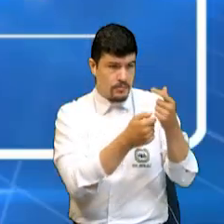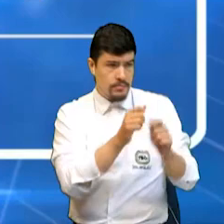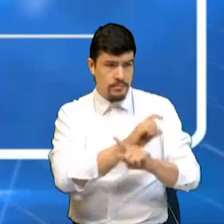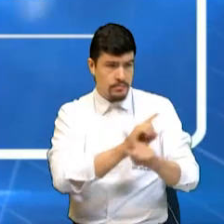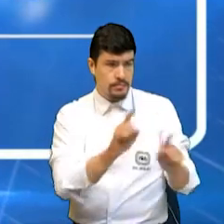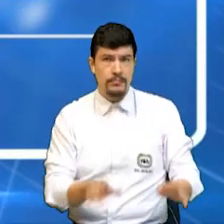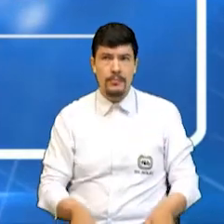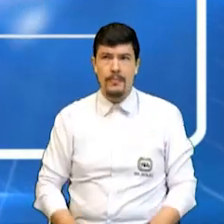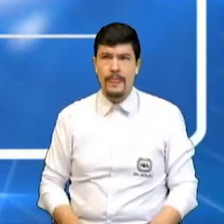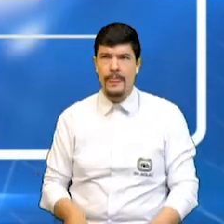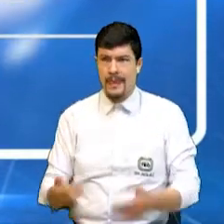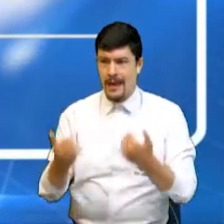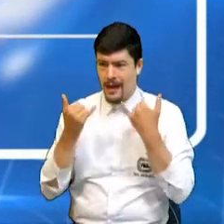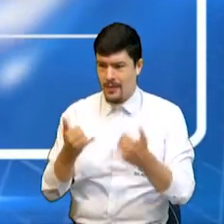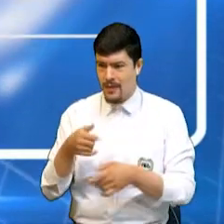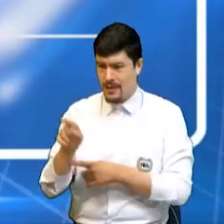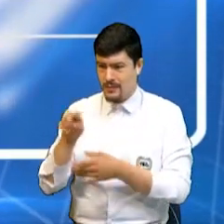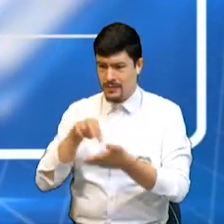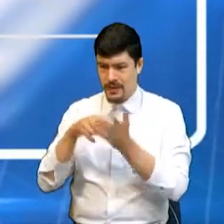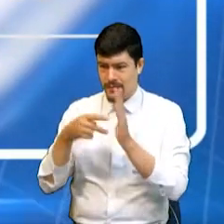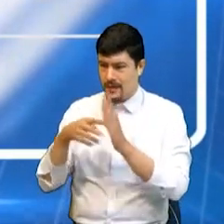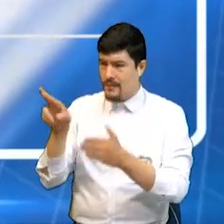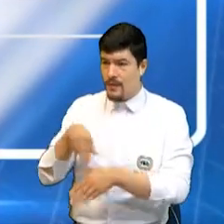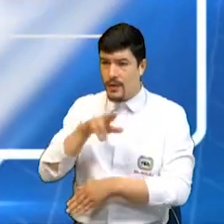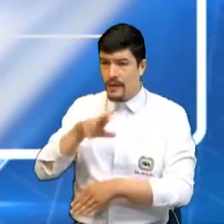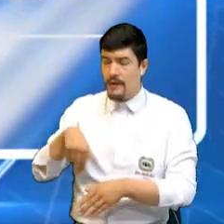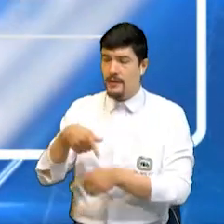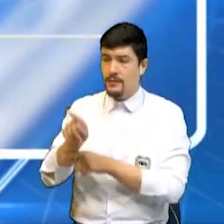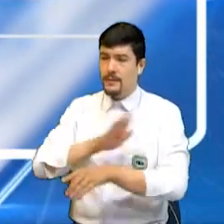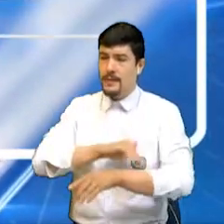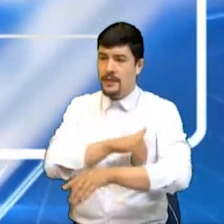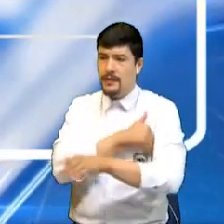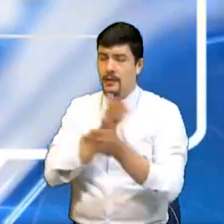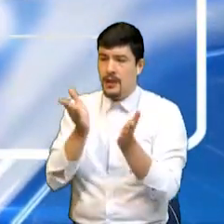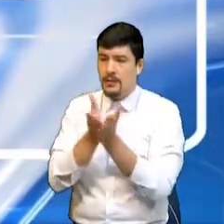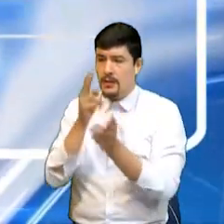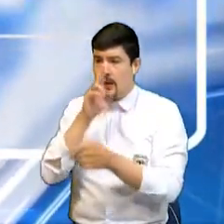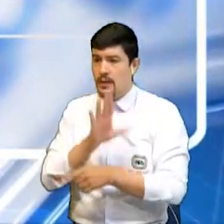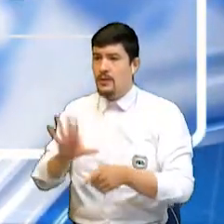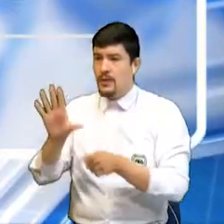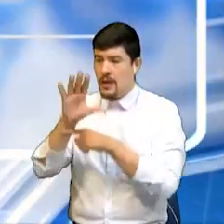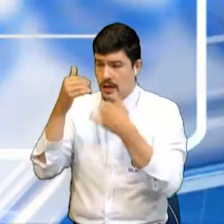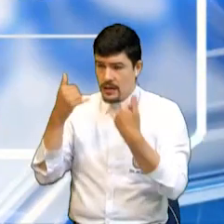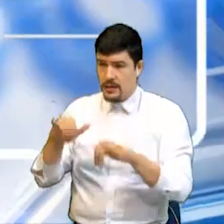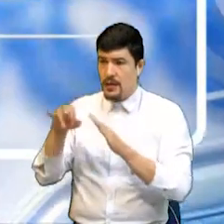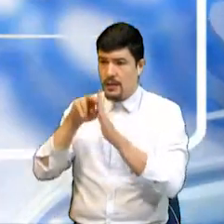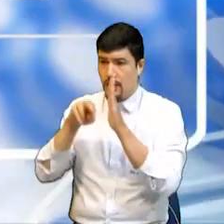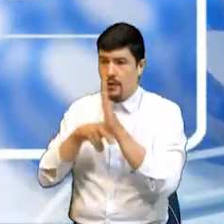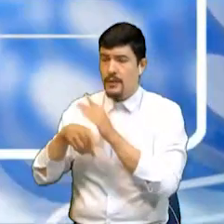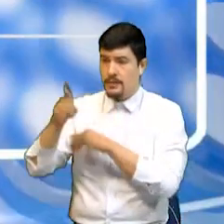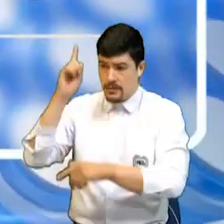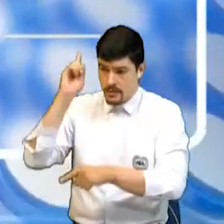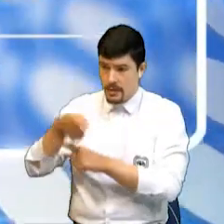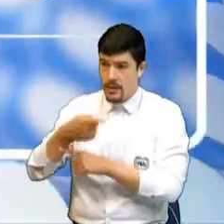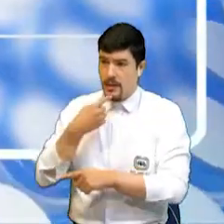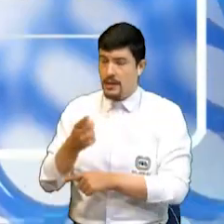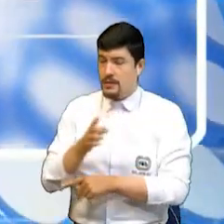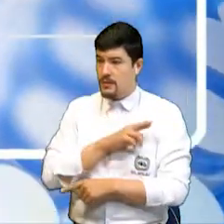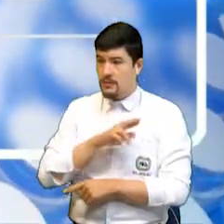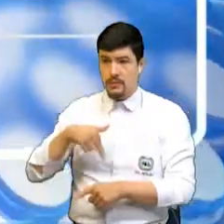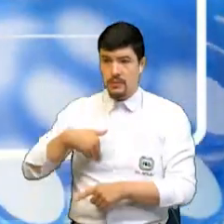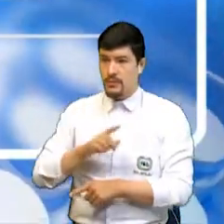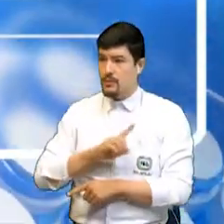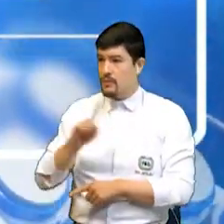dinero. Eso está totalmente prohibido, el Ministerio de Educación Nacional lo tiene reglamentado. Hay una directriz de matrícula que nosotros,